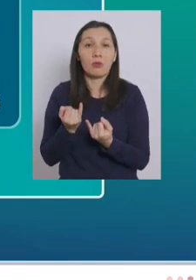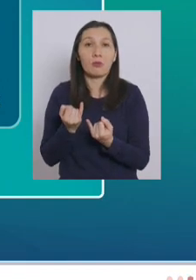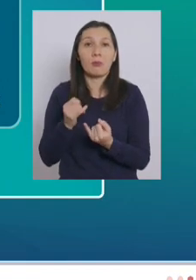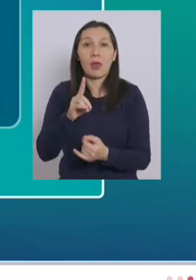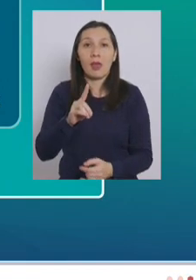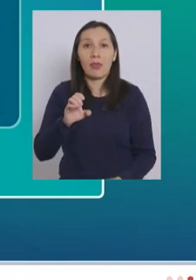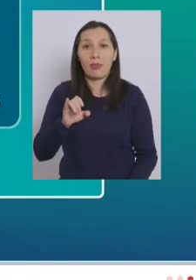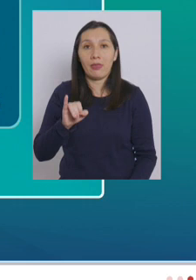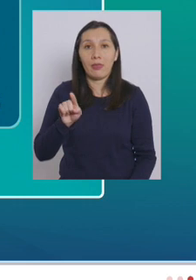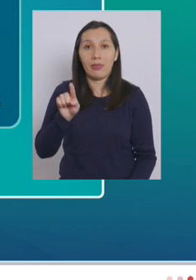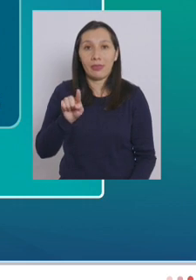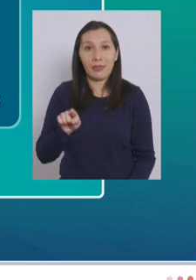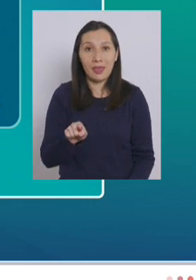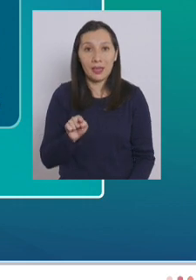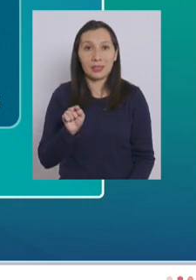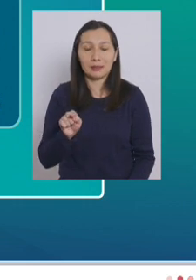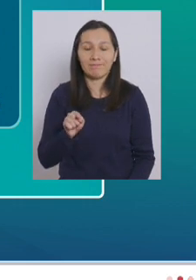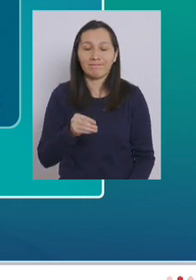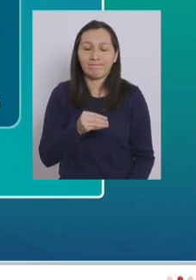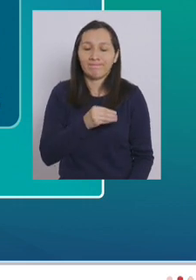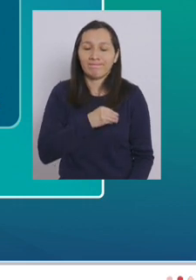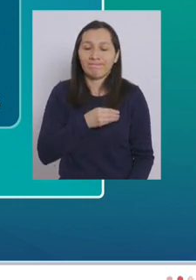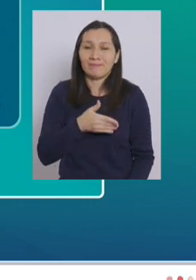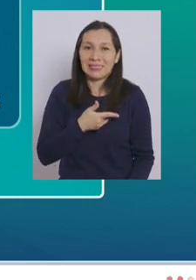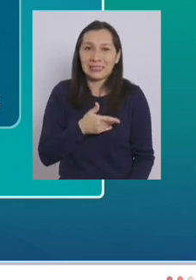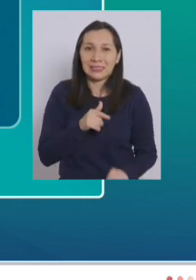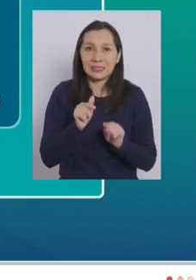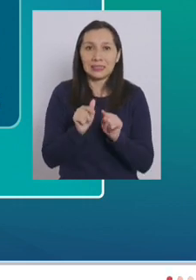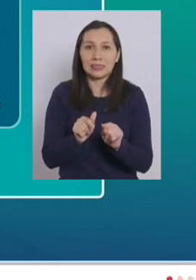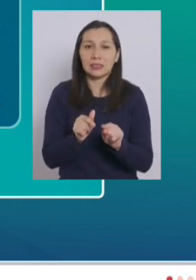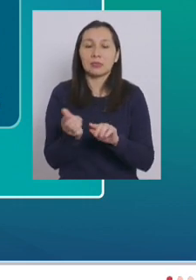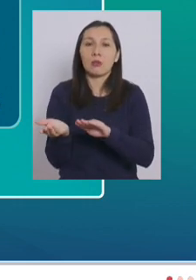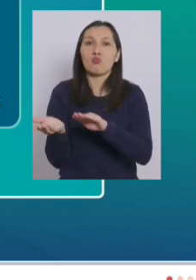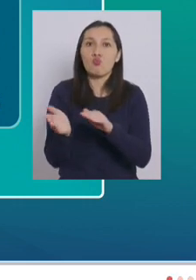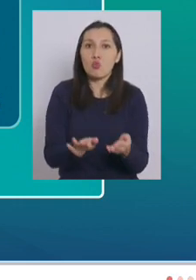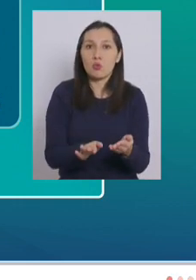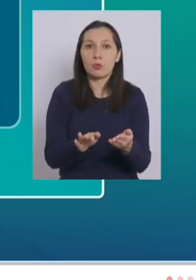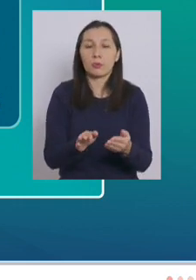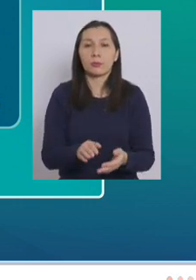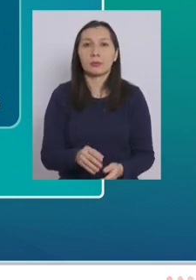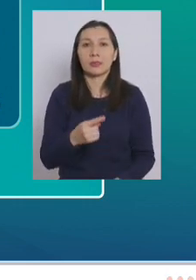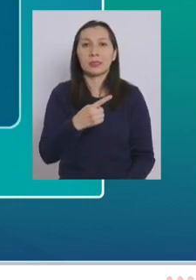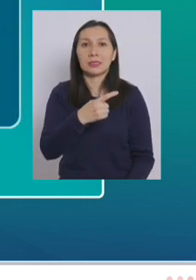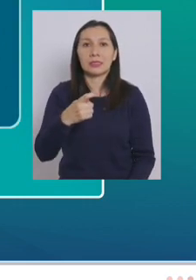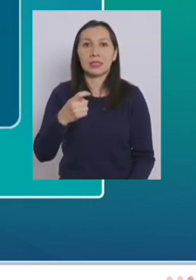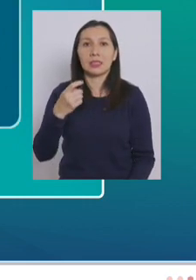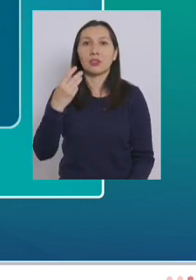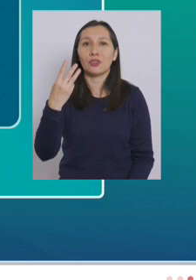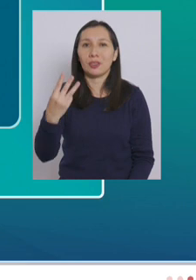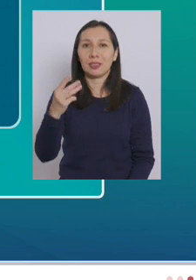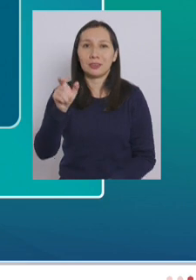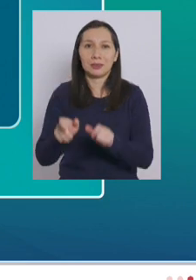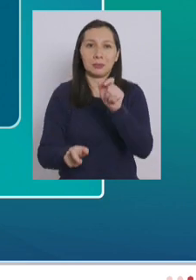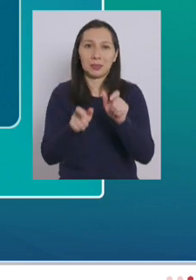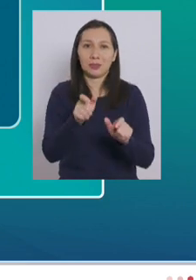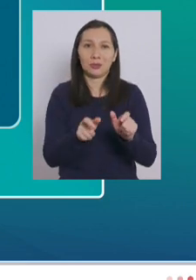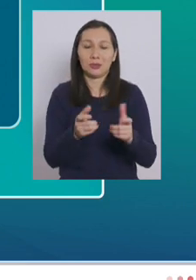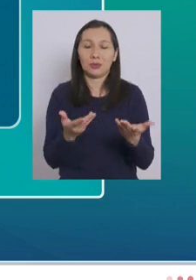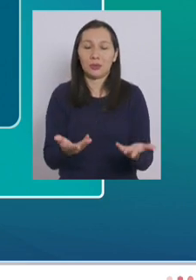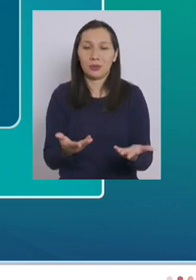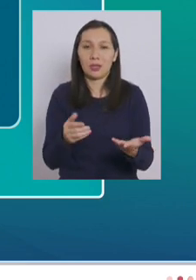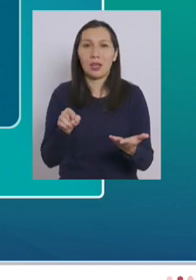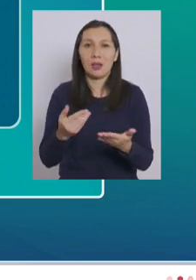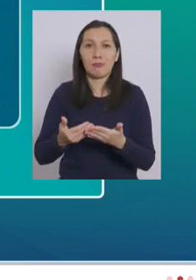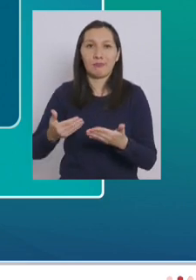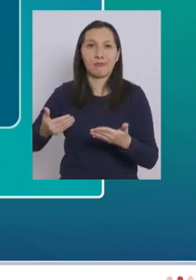por el DEIS, lamentamos el fallecimiento de 103 personas en